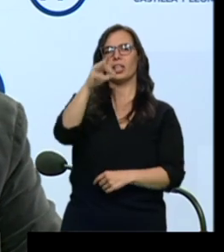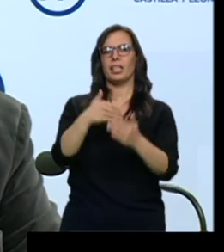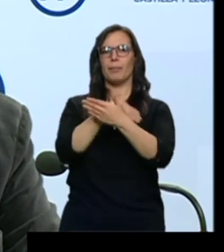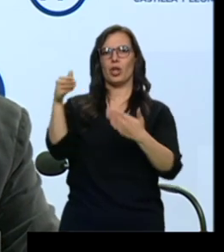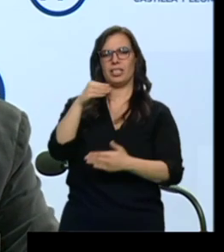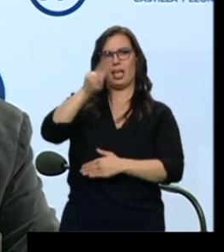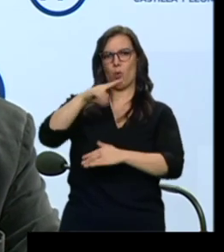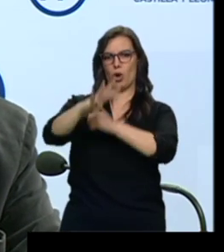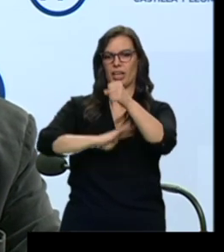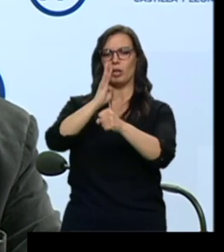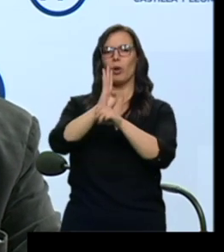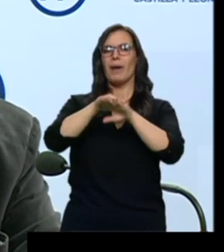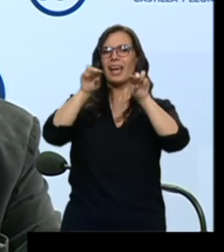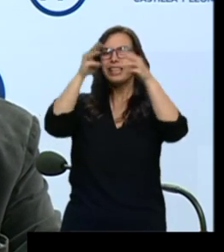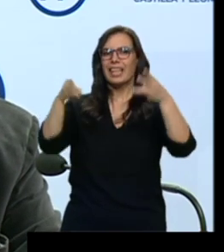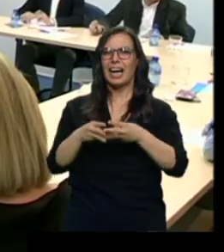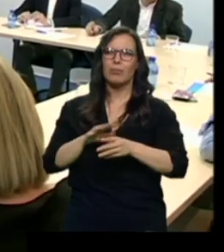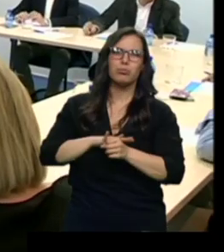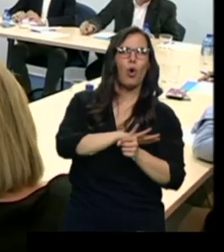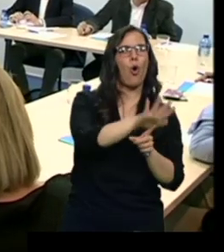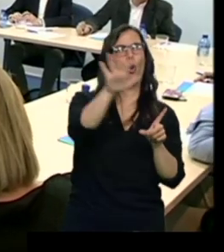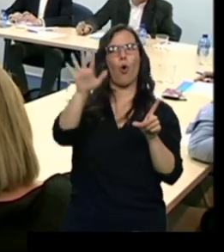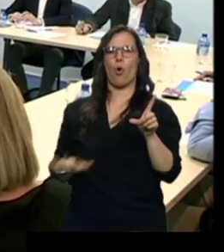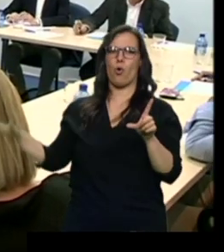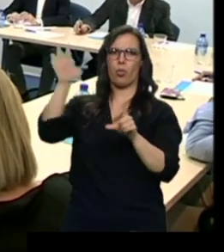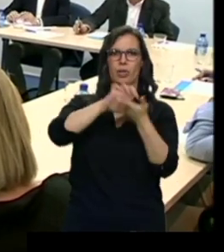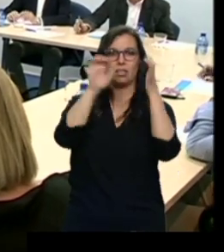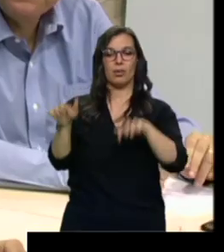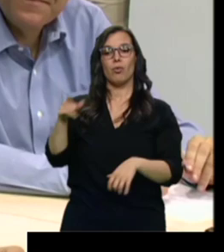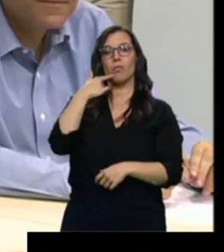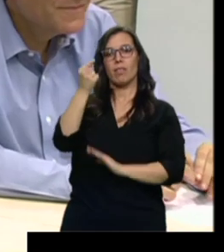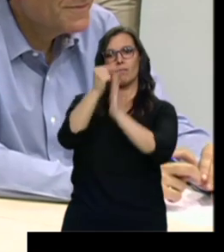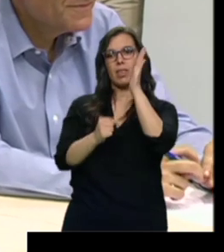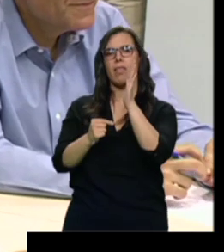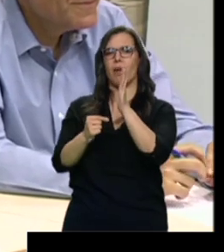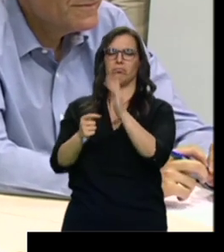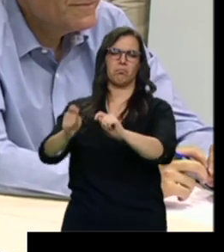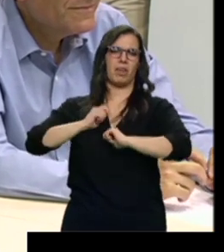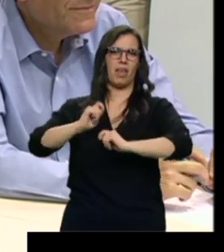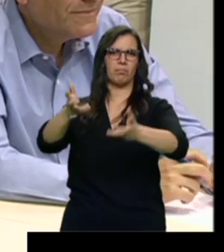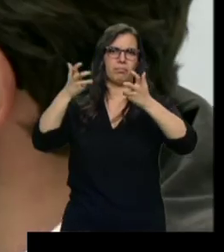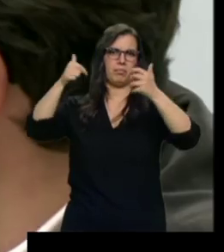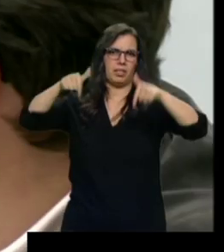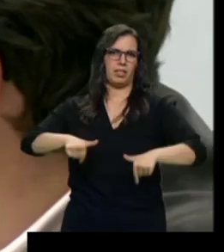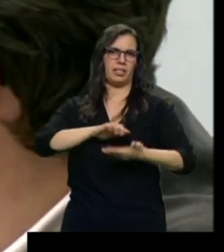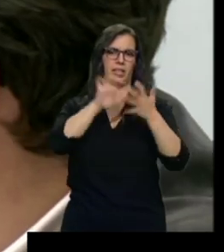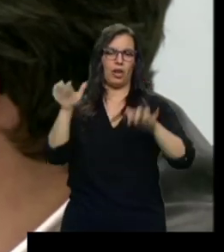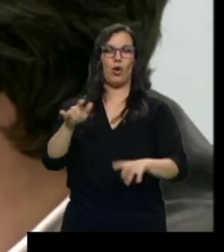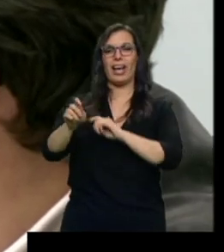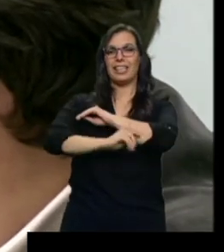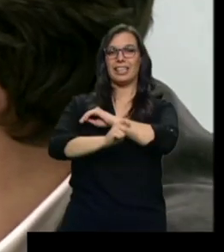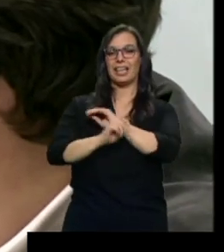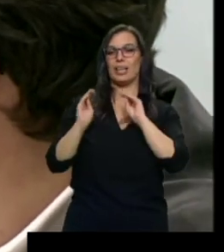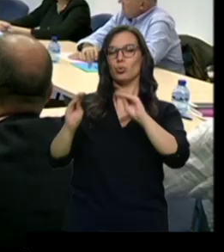para que llegue Internet a todos los rincones. Confía en que estas medidas le darán la victoria al PP en Castilla y León y su estrategia se basará en